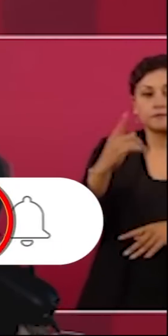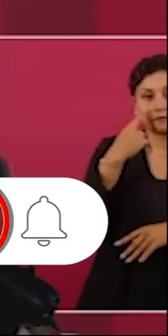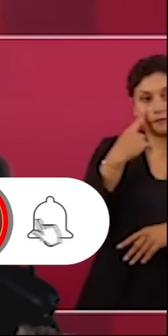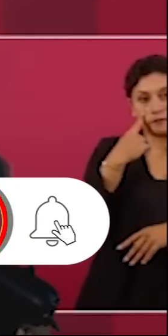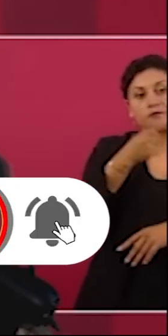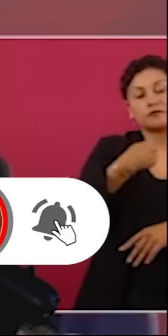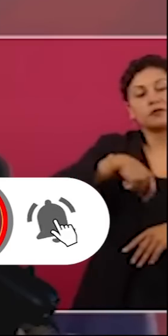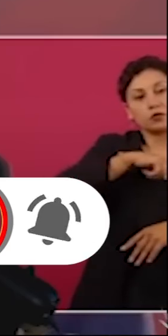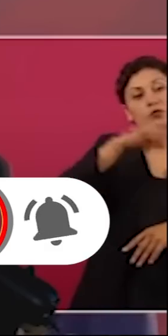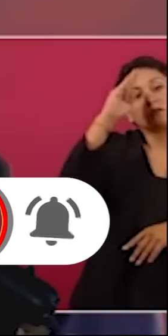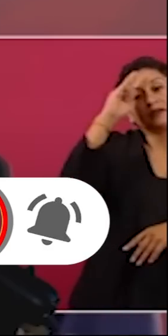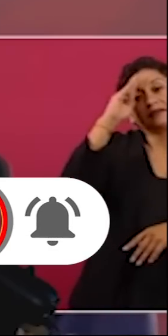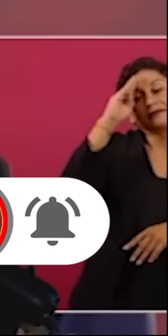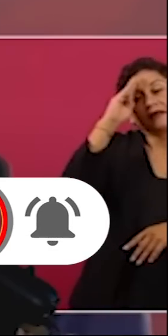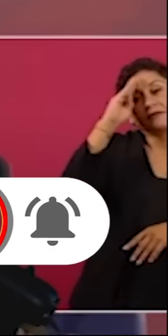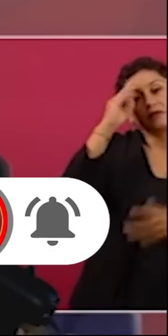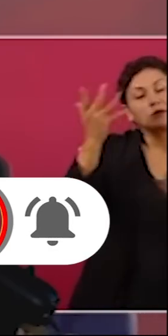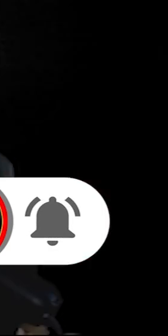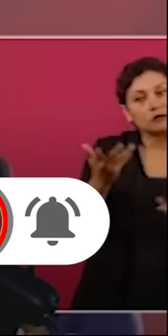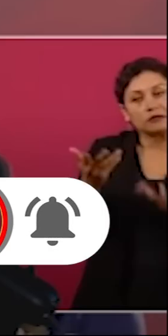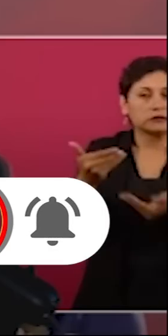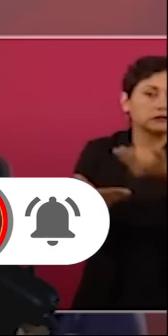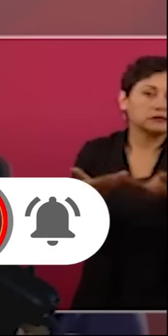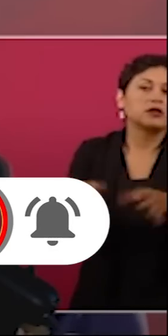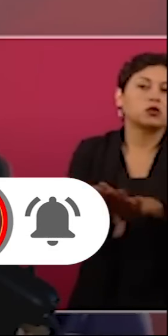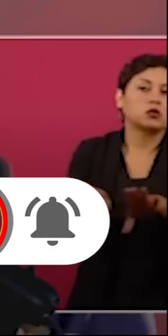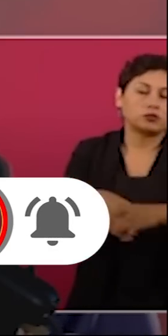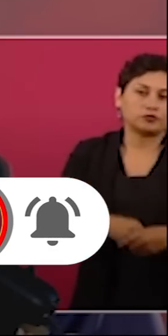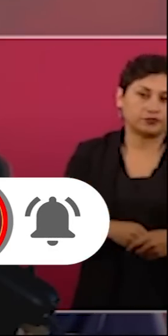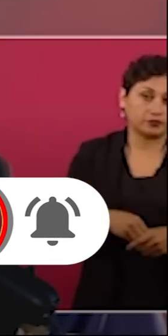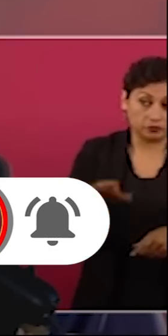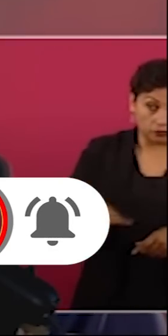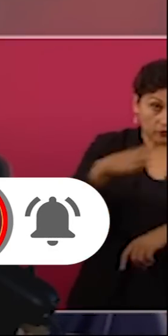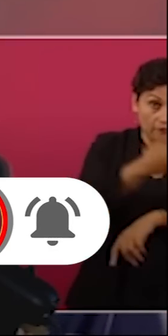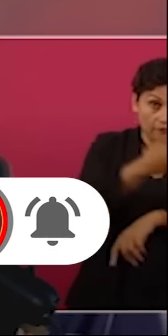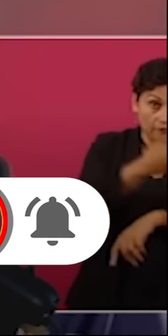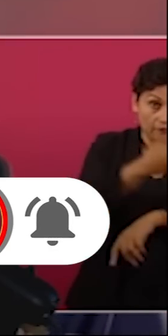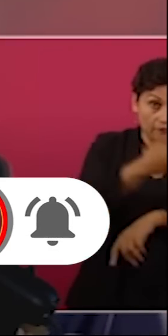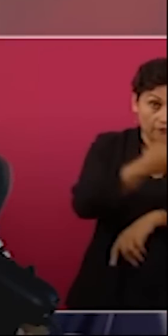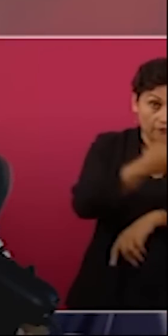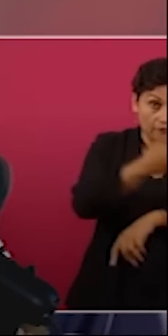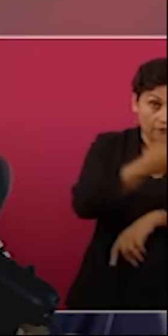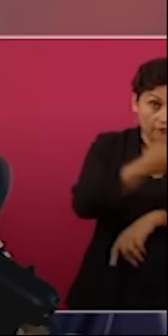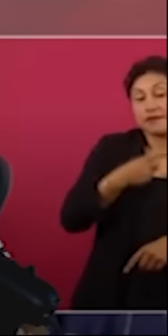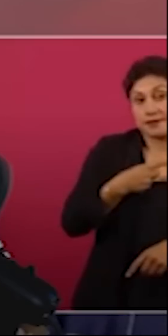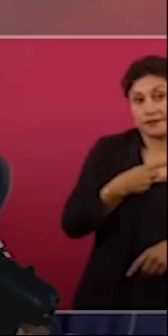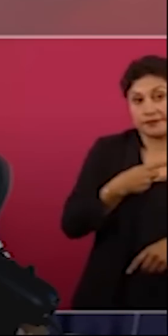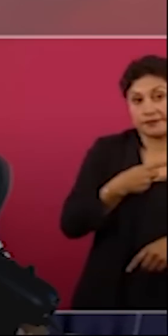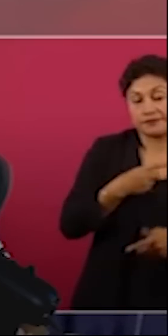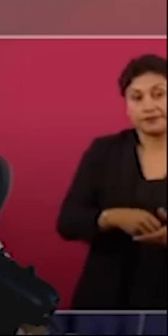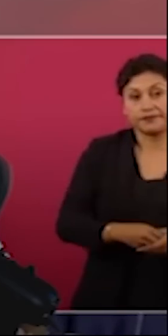cómo van a seguir evolucionando las cosas ellos plantearon de que